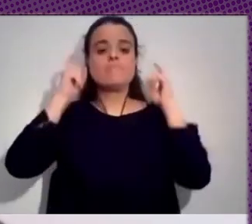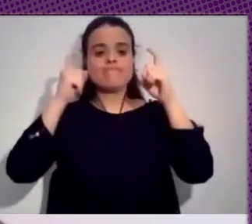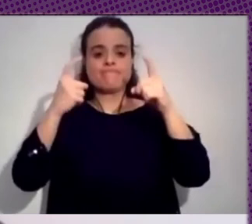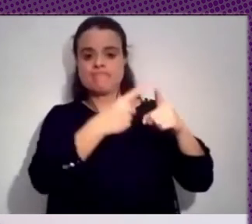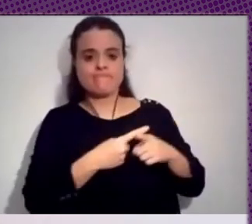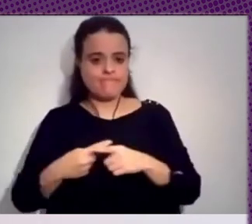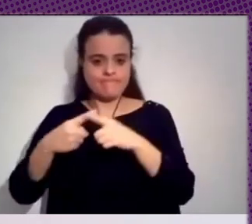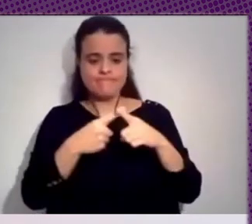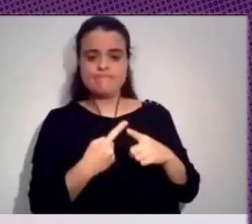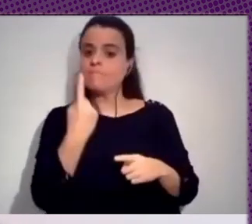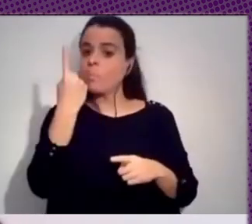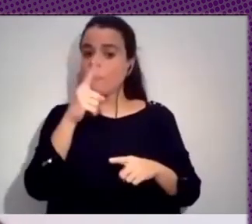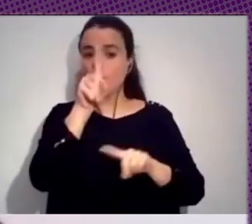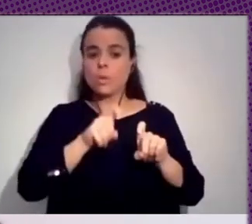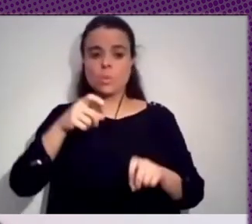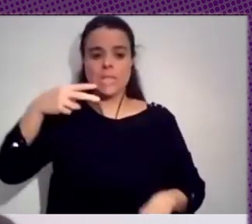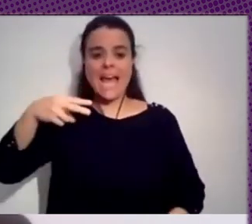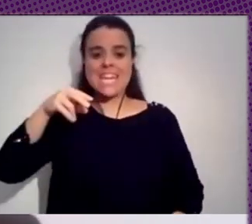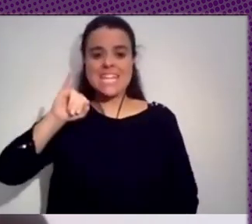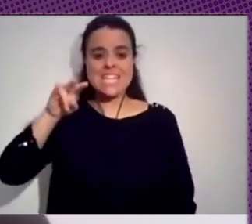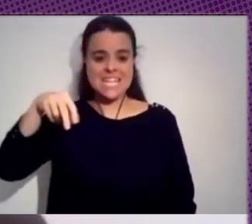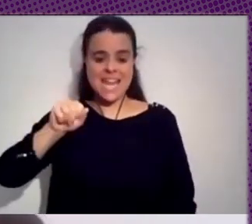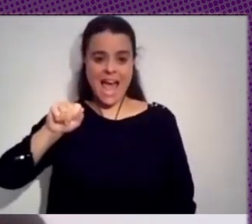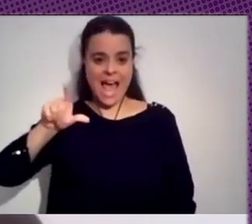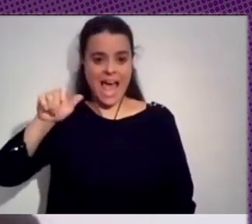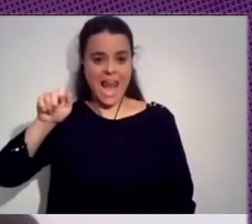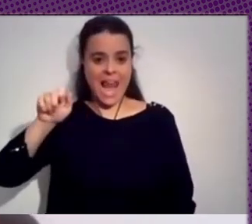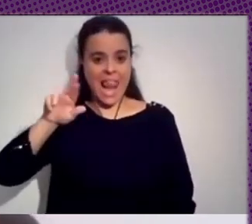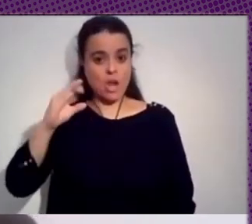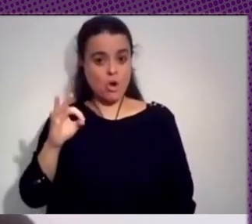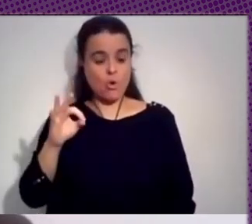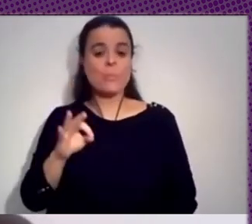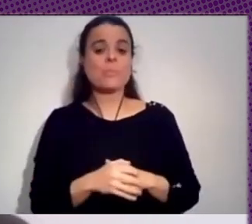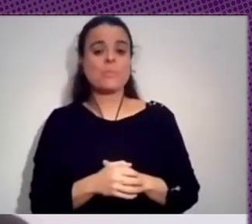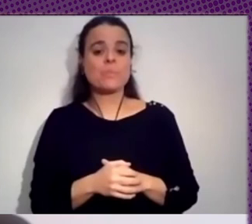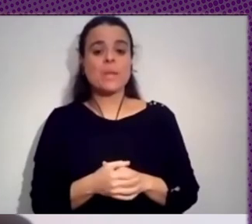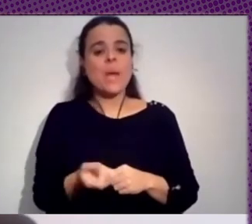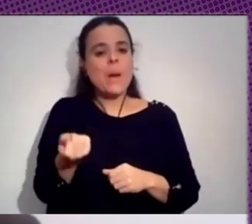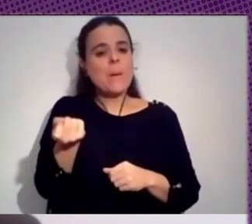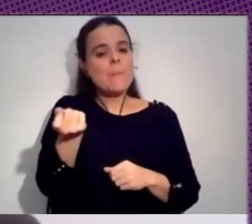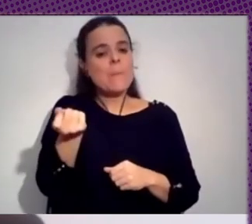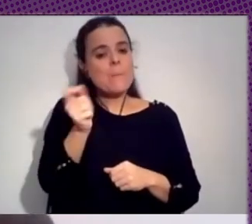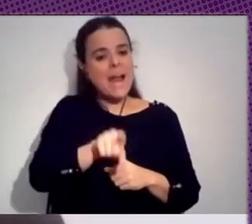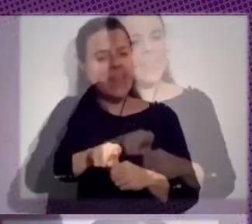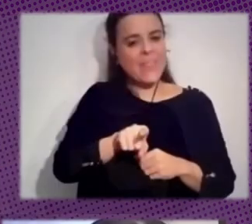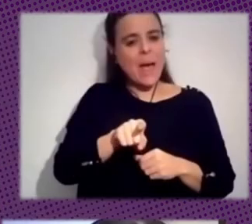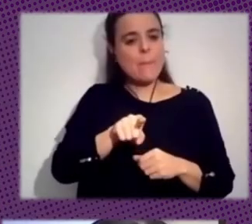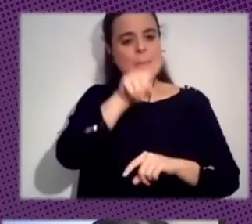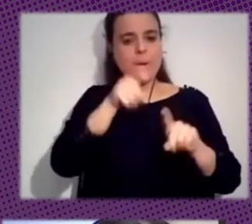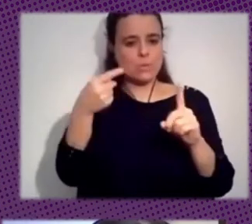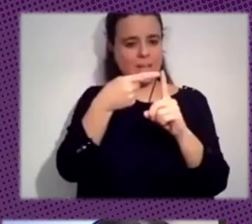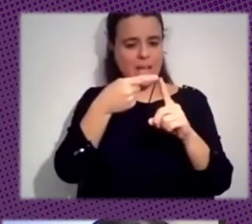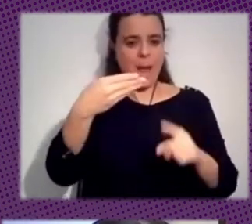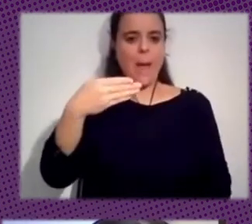una que hace Nina Alarcó que es parecida a lo que ya ya te preguntaron también que respondiste Beatriz te pregunta